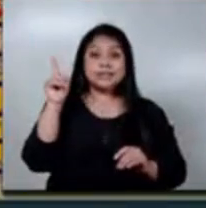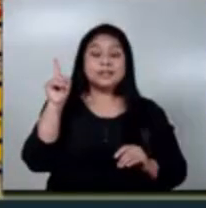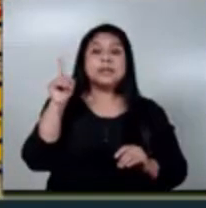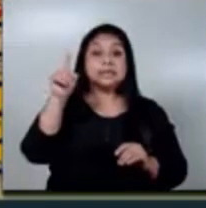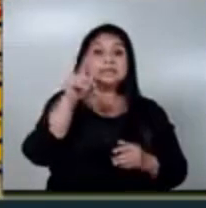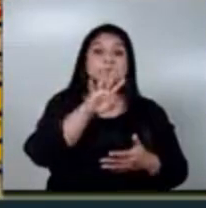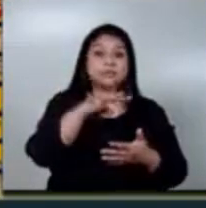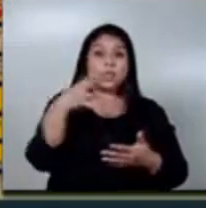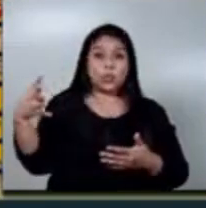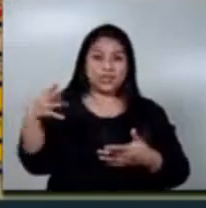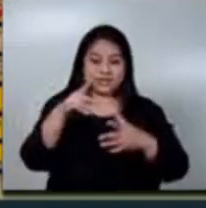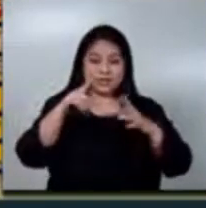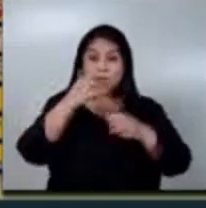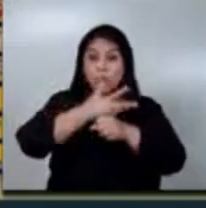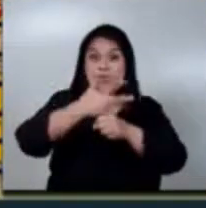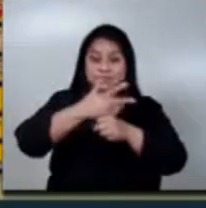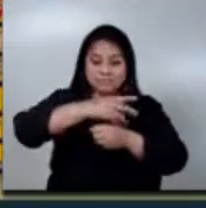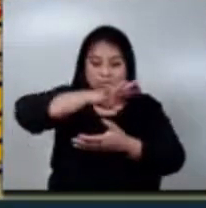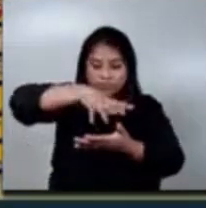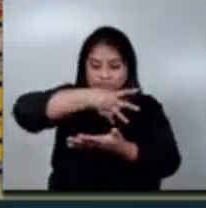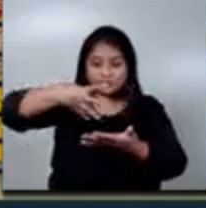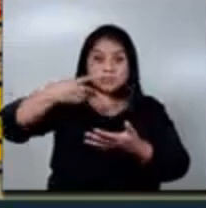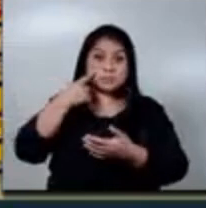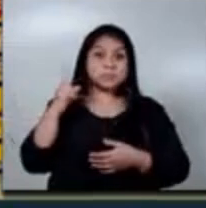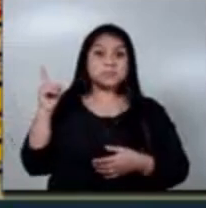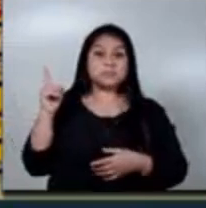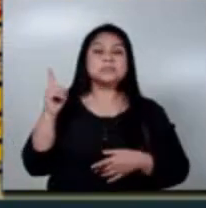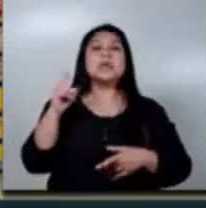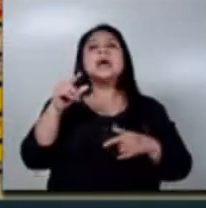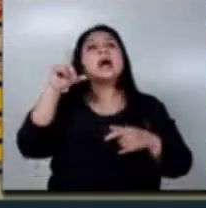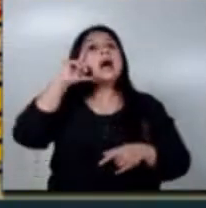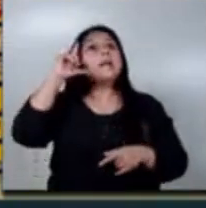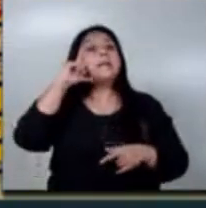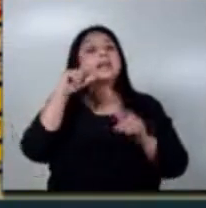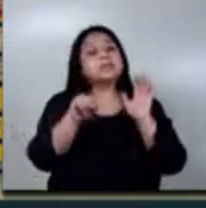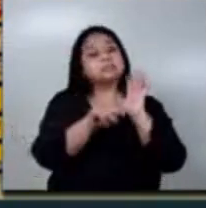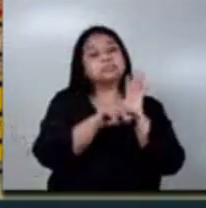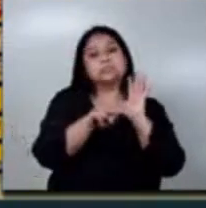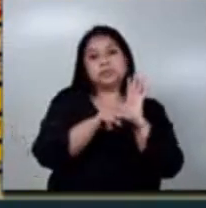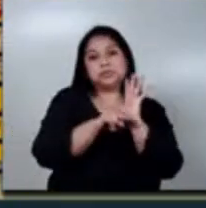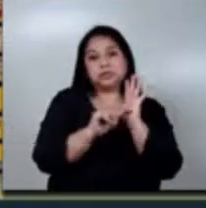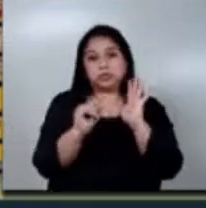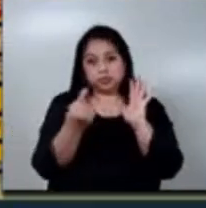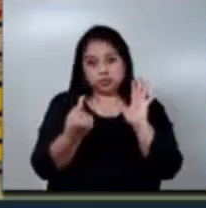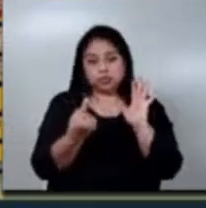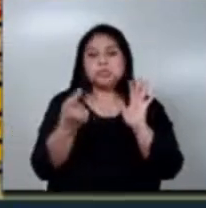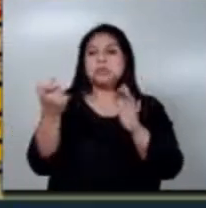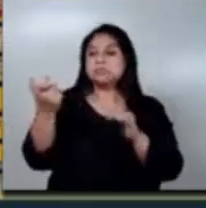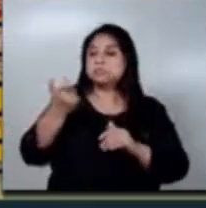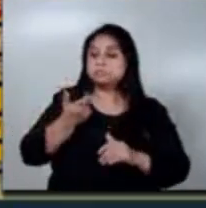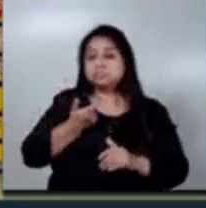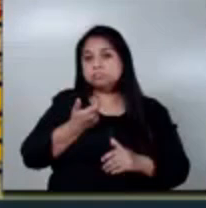seguro. Quiere decir que un nivel amarillo va a activar un primer nivel y el agricultor va a recibir un monto